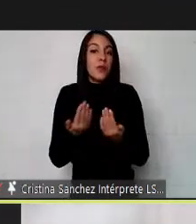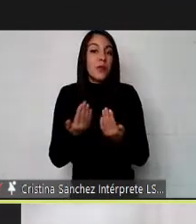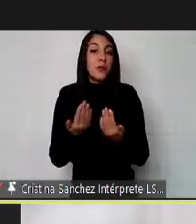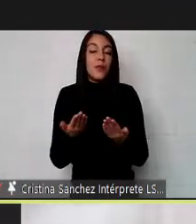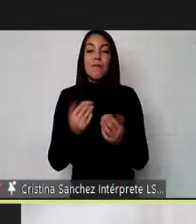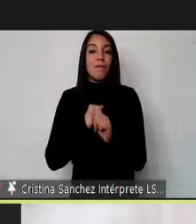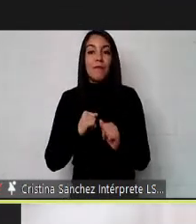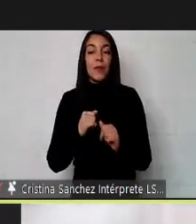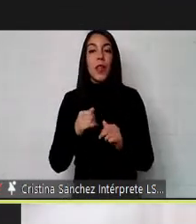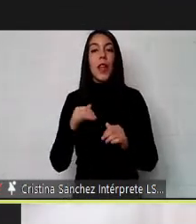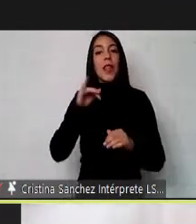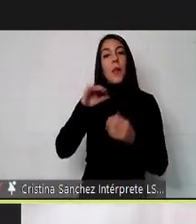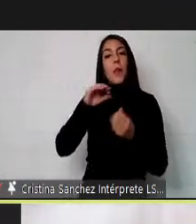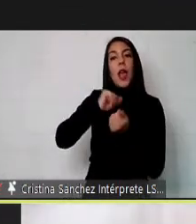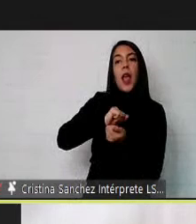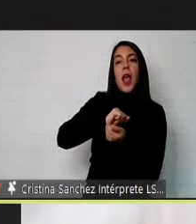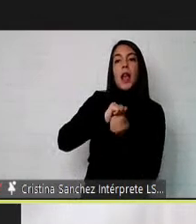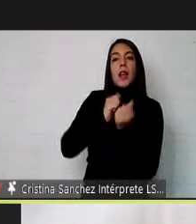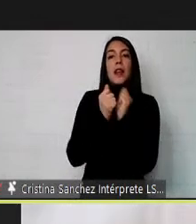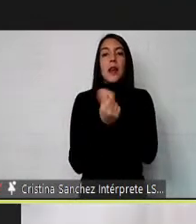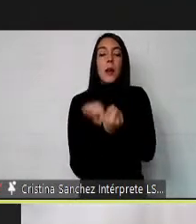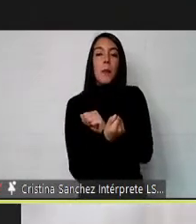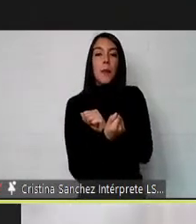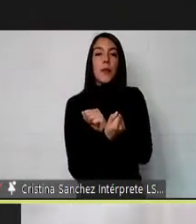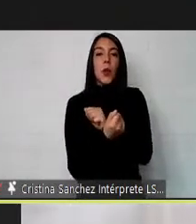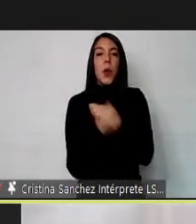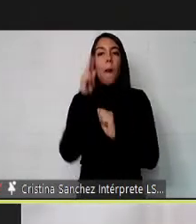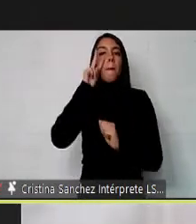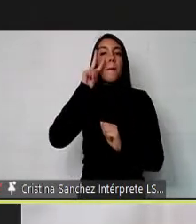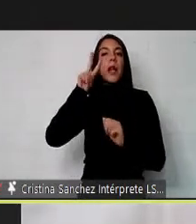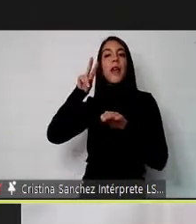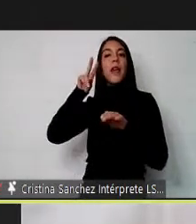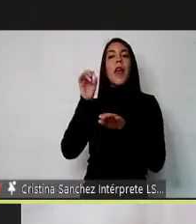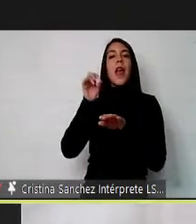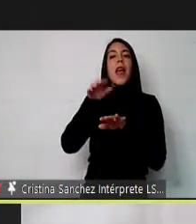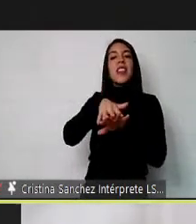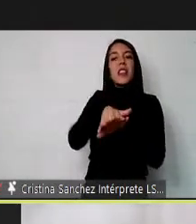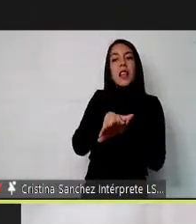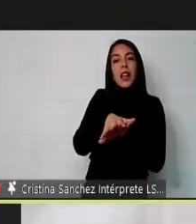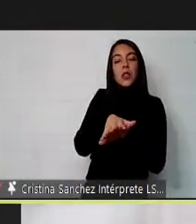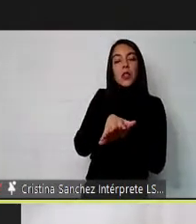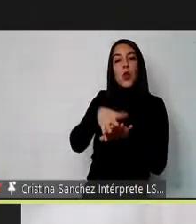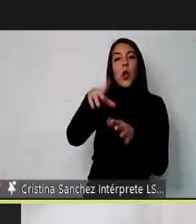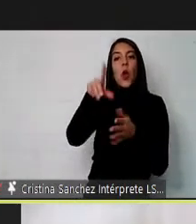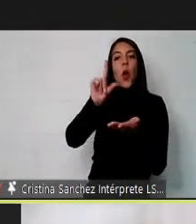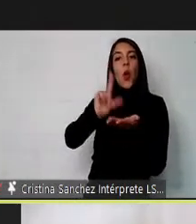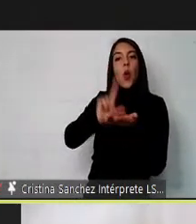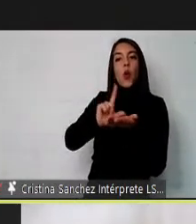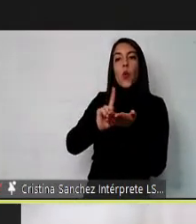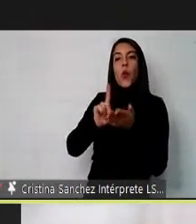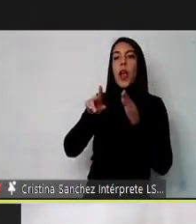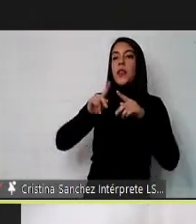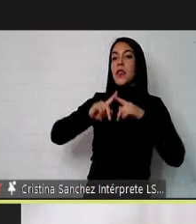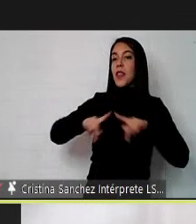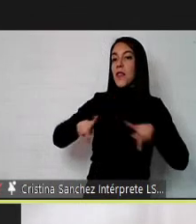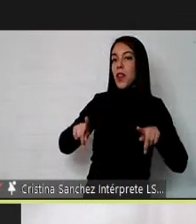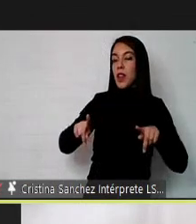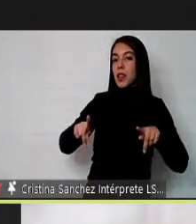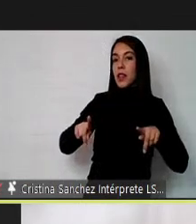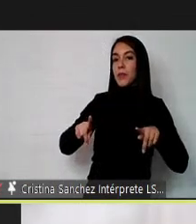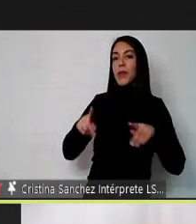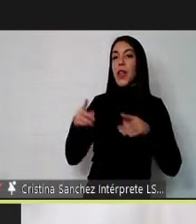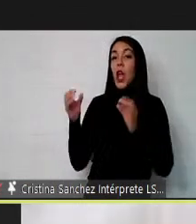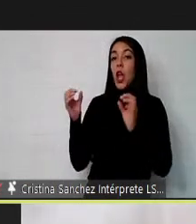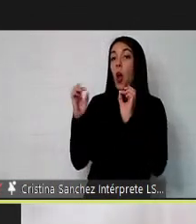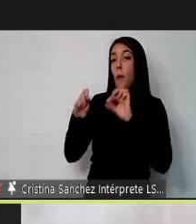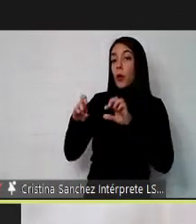transición hacia una mirada de integración donde hacíamos espacios diferenciados donde se le daba la oportunidad